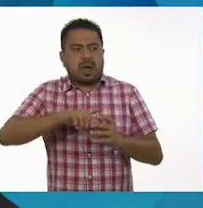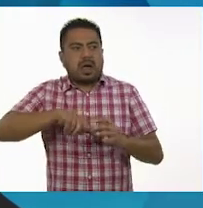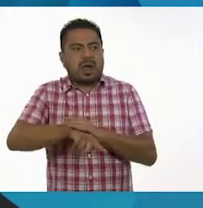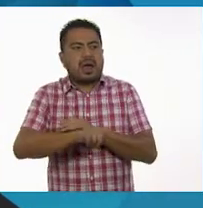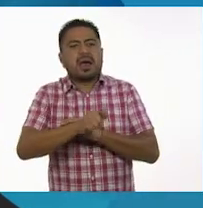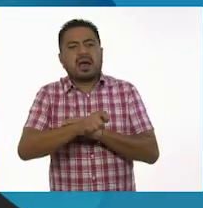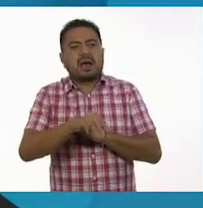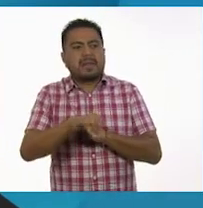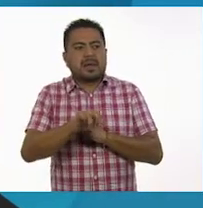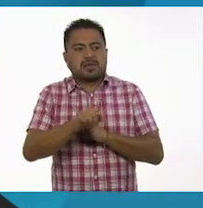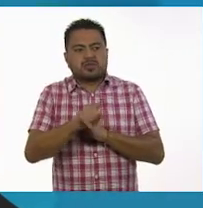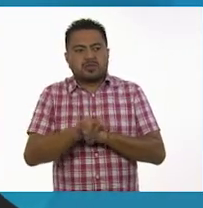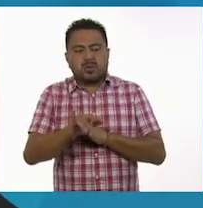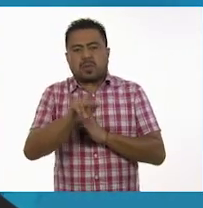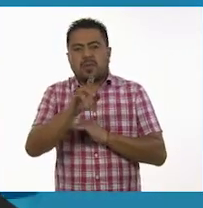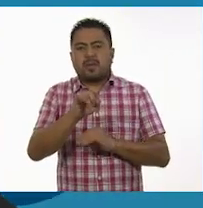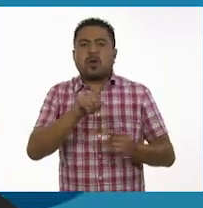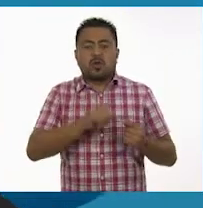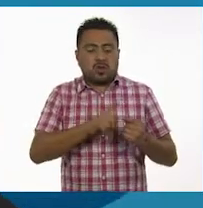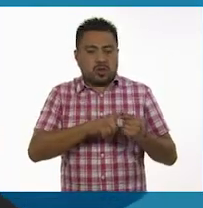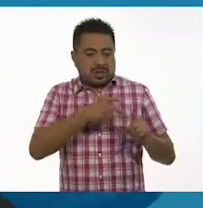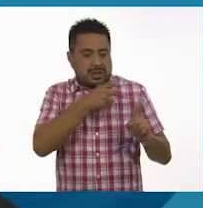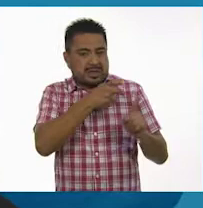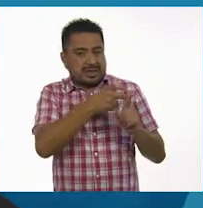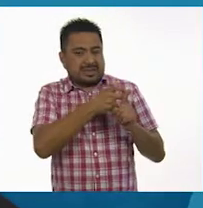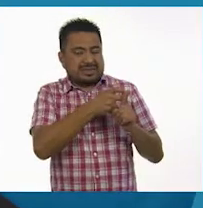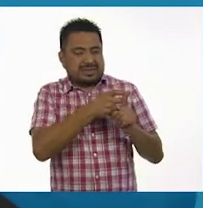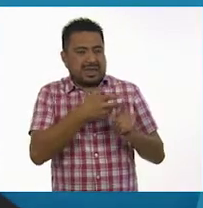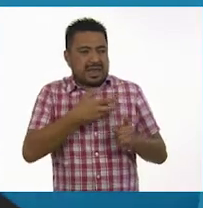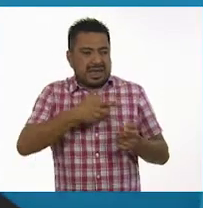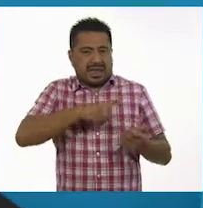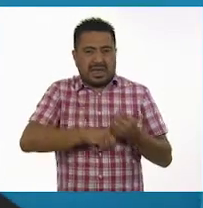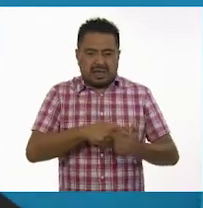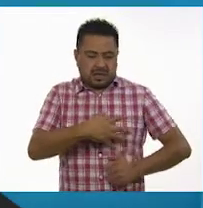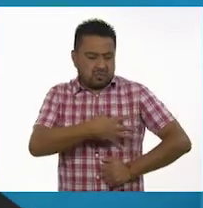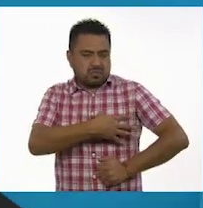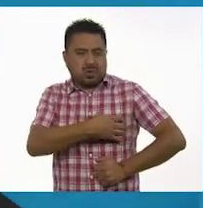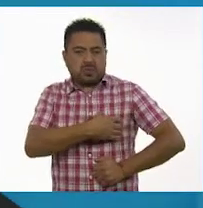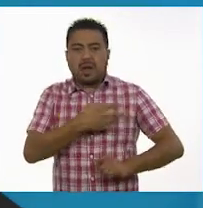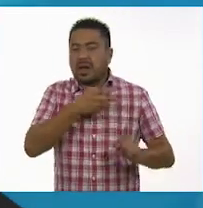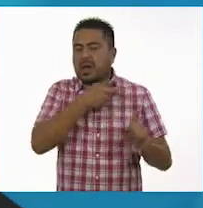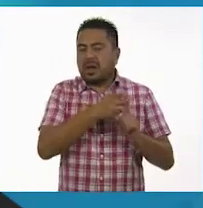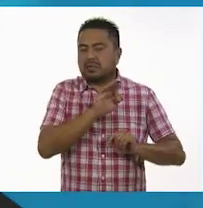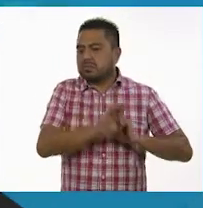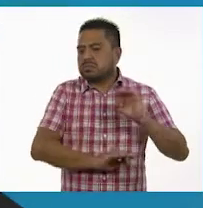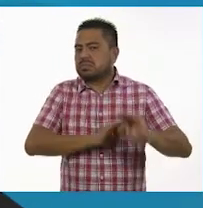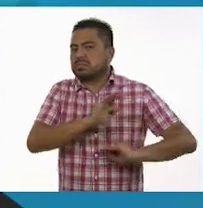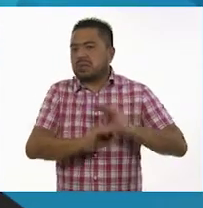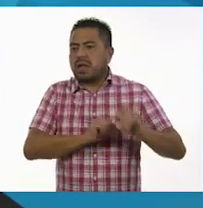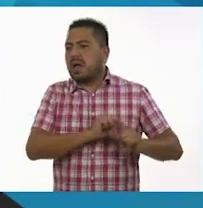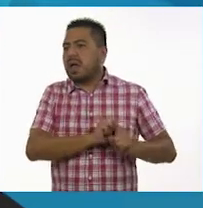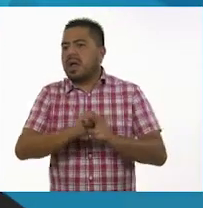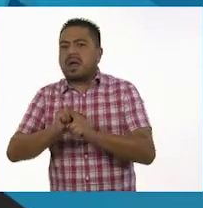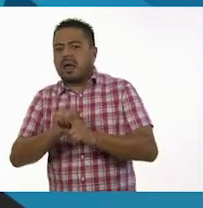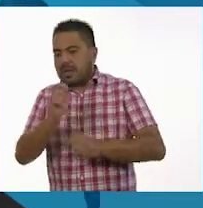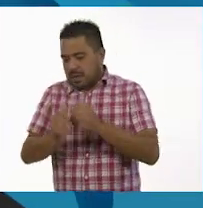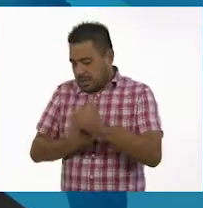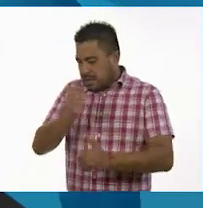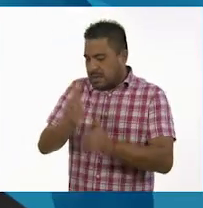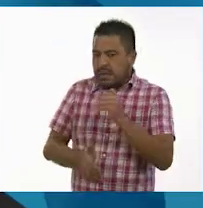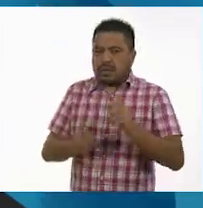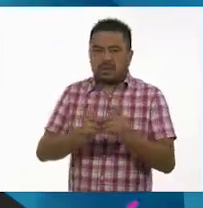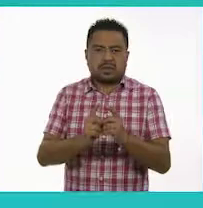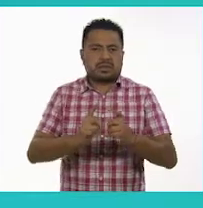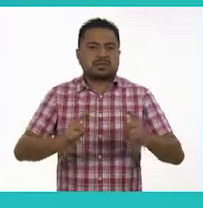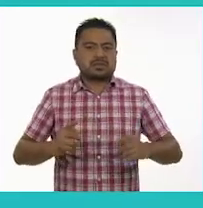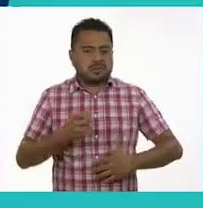o marsupio, donde están las glándulas mamarias y ahí se alimenta hasta terminar su